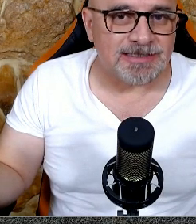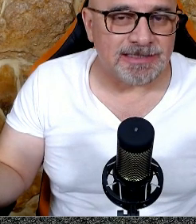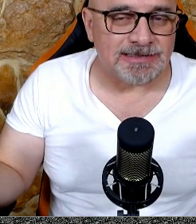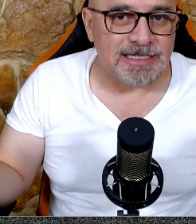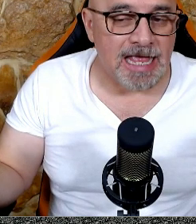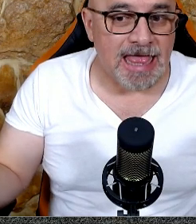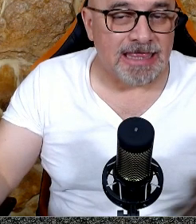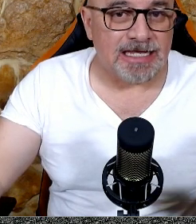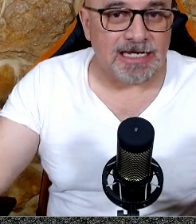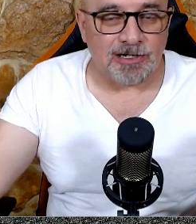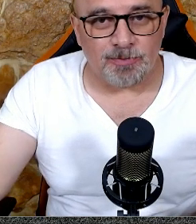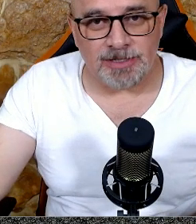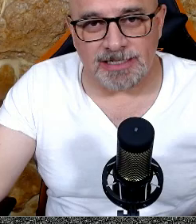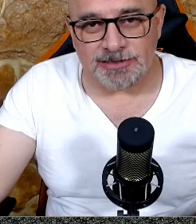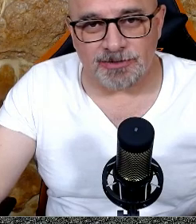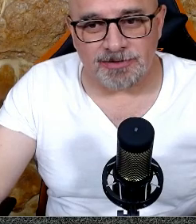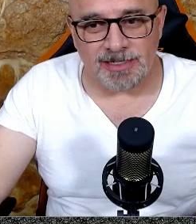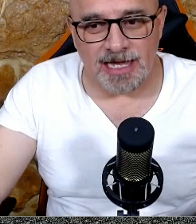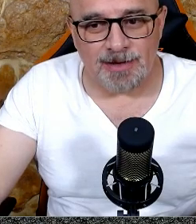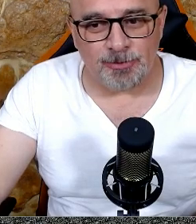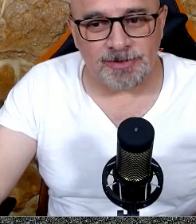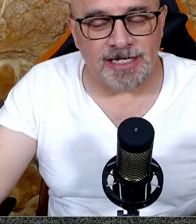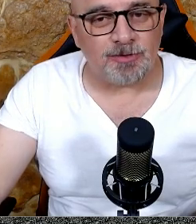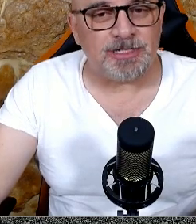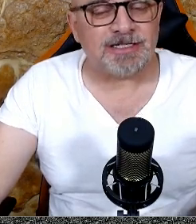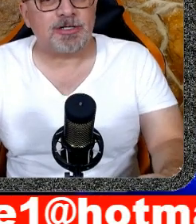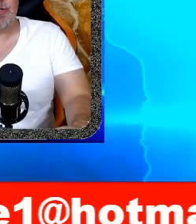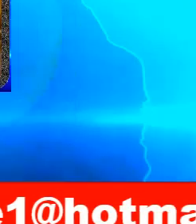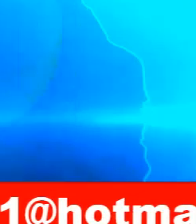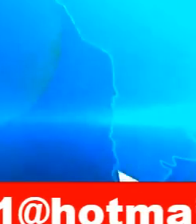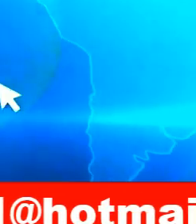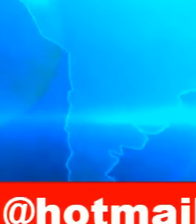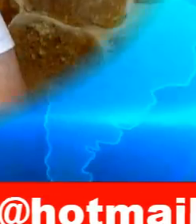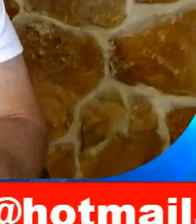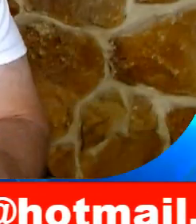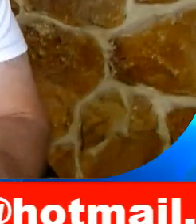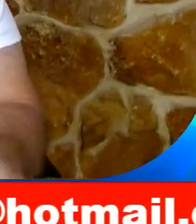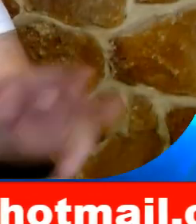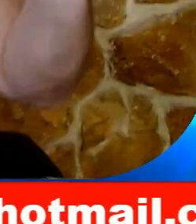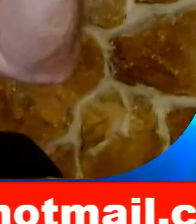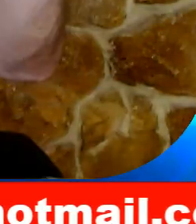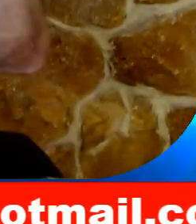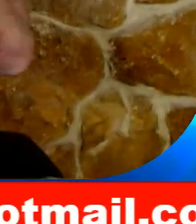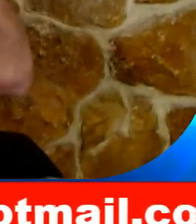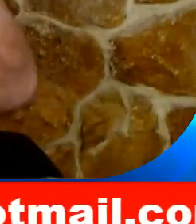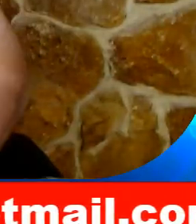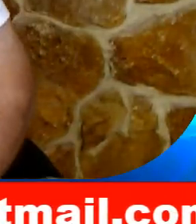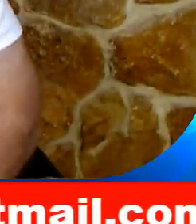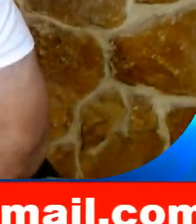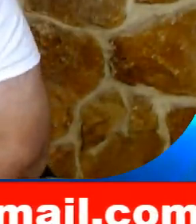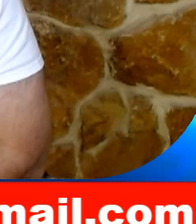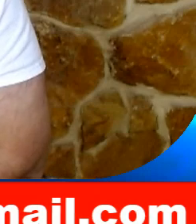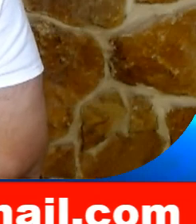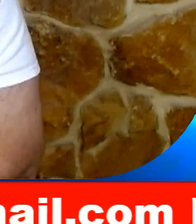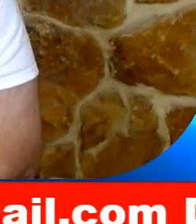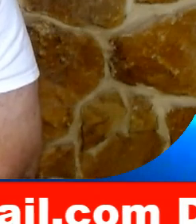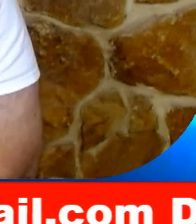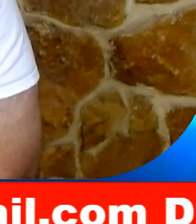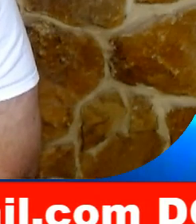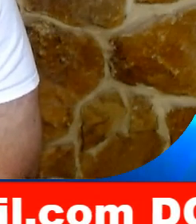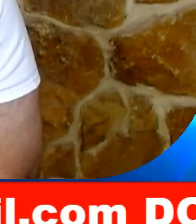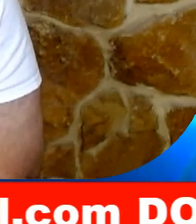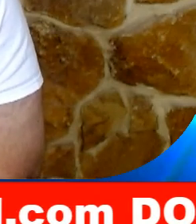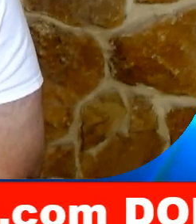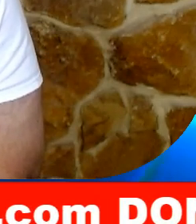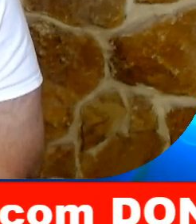artistas de la... Vámonos riendo pues, amigo de Conexión, denle like, suscríbase al canal, en esta bolita es más fácil. Y aquí tiene dos videos